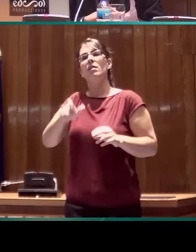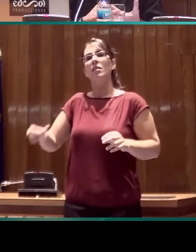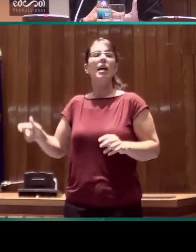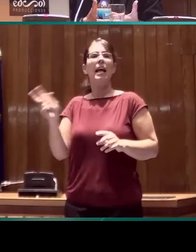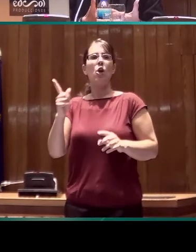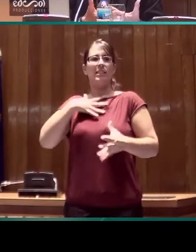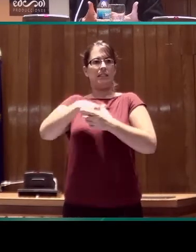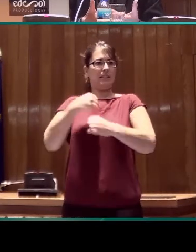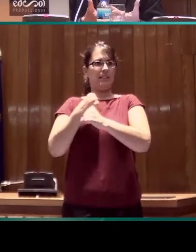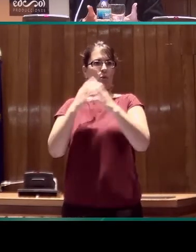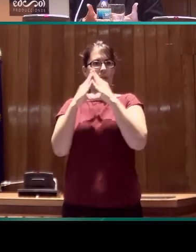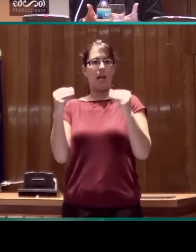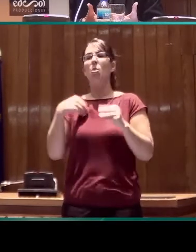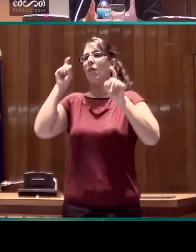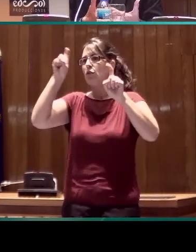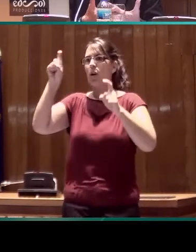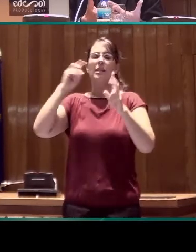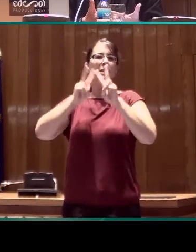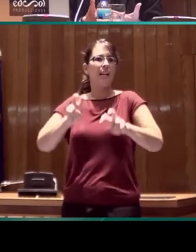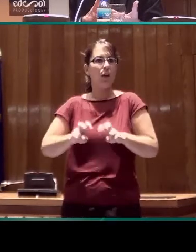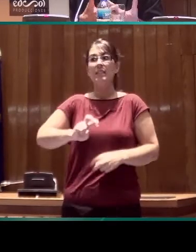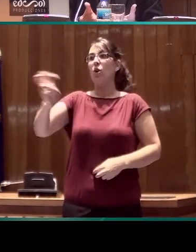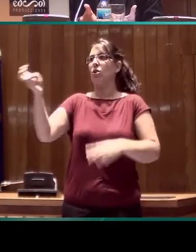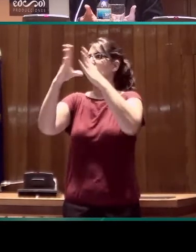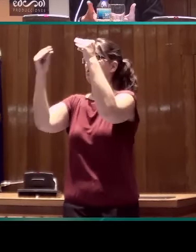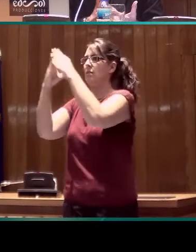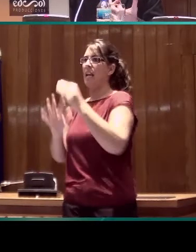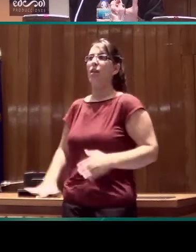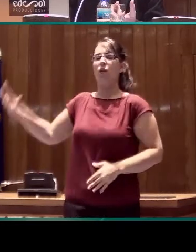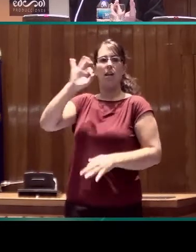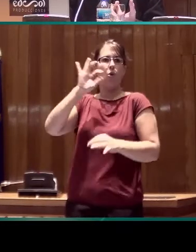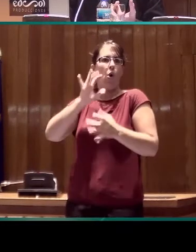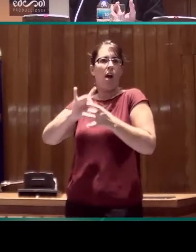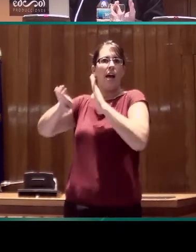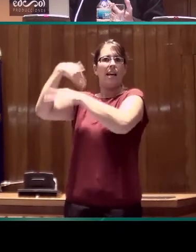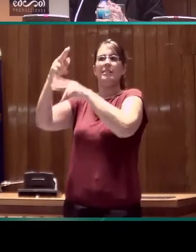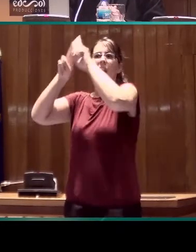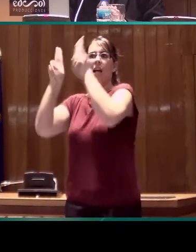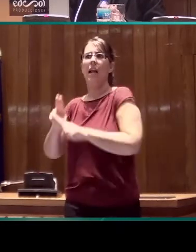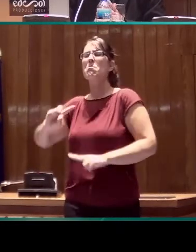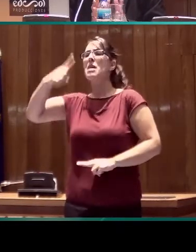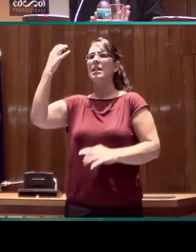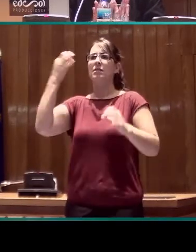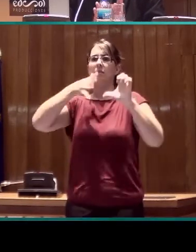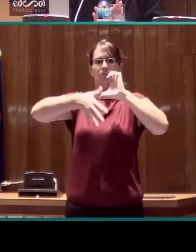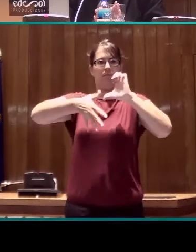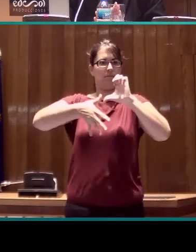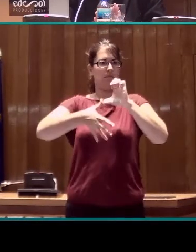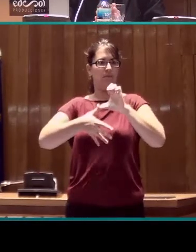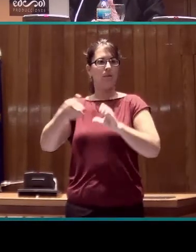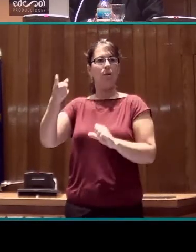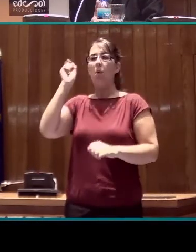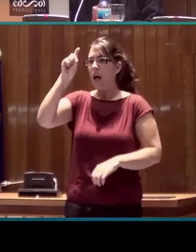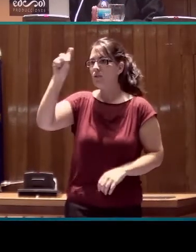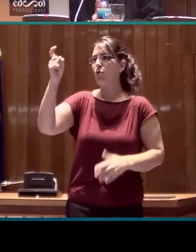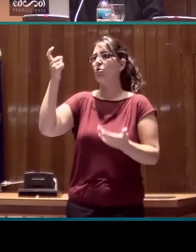UBA, profesores e investigadores de otras universidades nacionales y extranjeras, sobre todo de Hispanoamérica, maestros y profesores